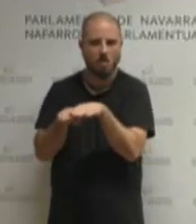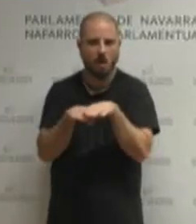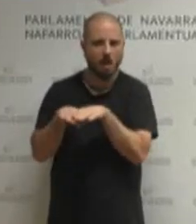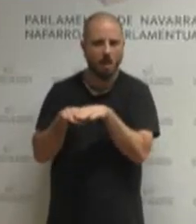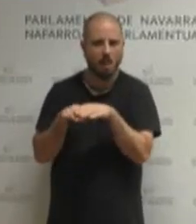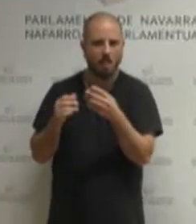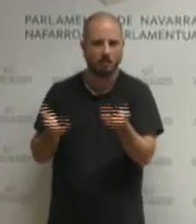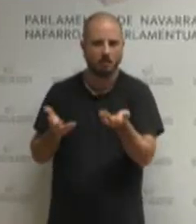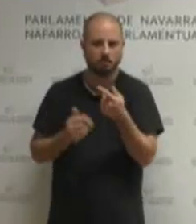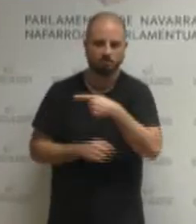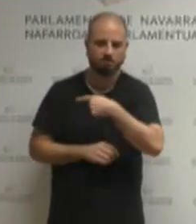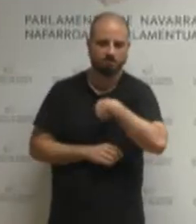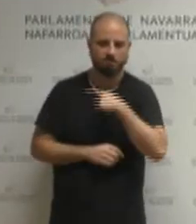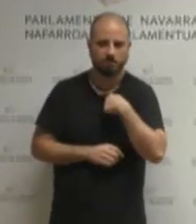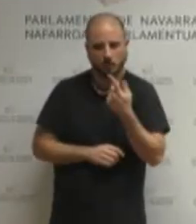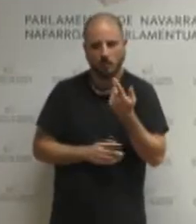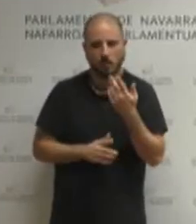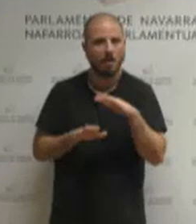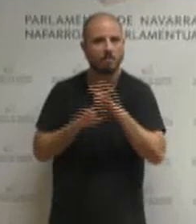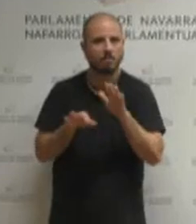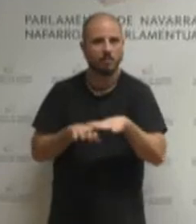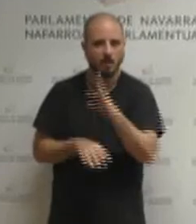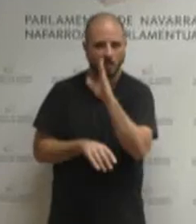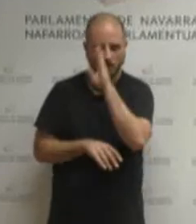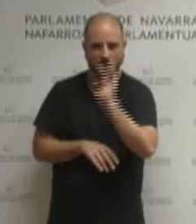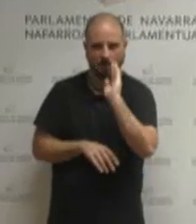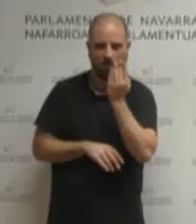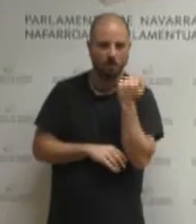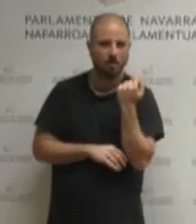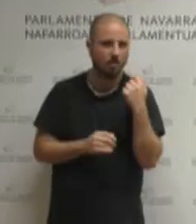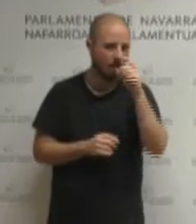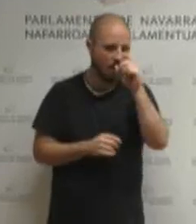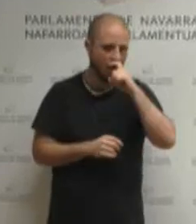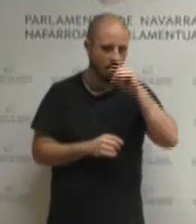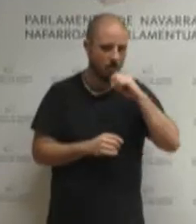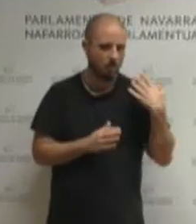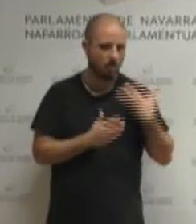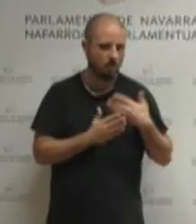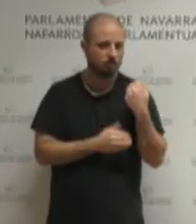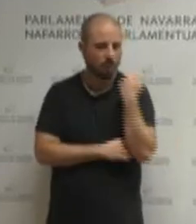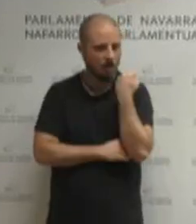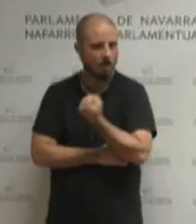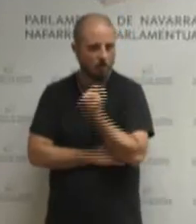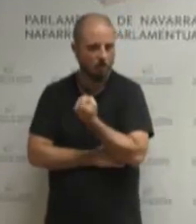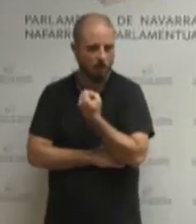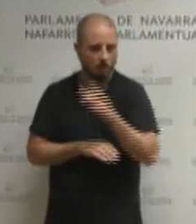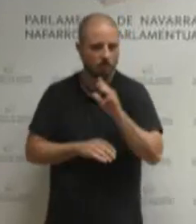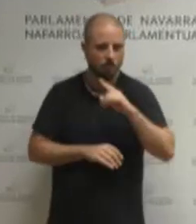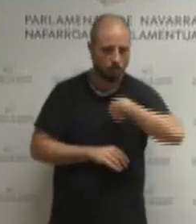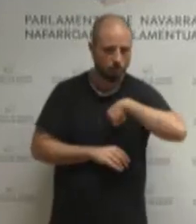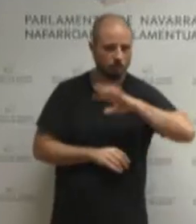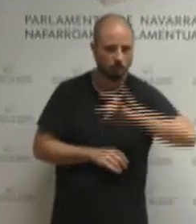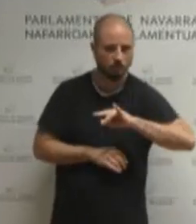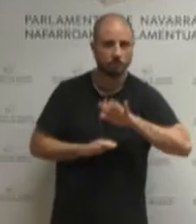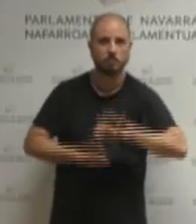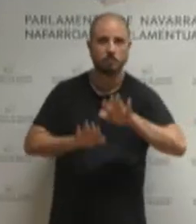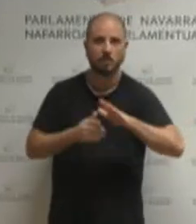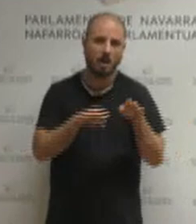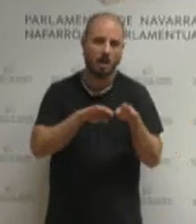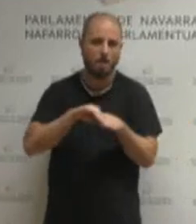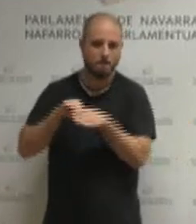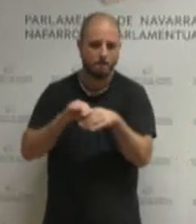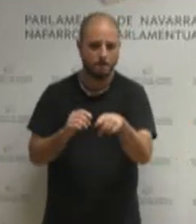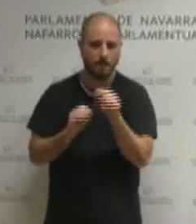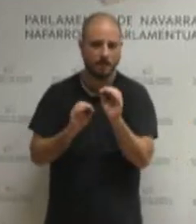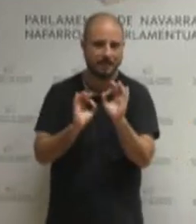manera directa o indirecta a lo largo de estos años y más allá de la acción concreta del propio departamento